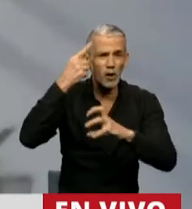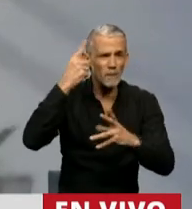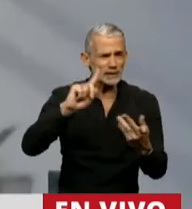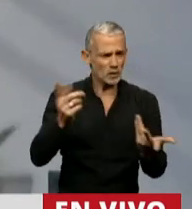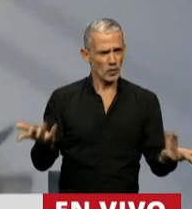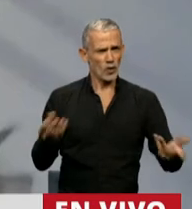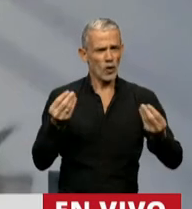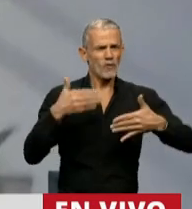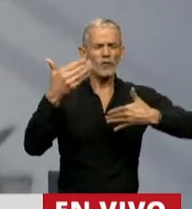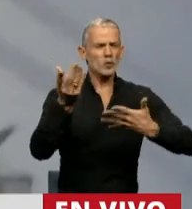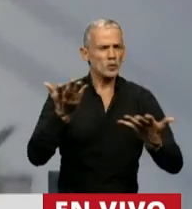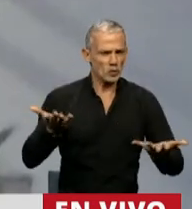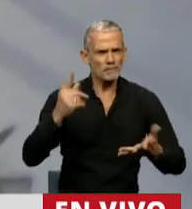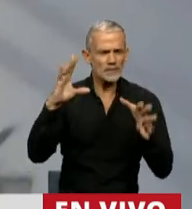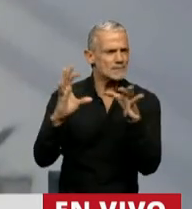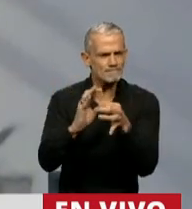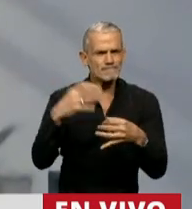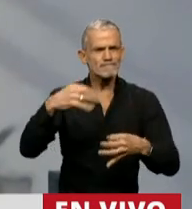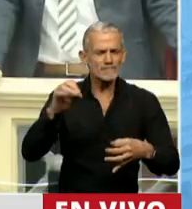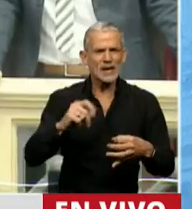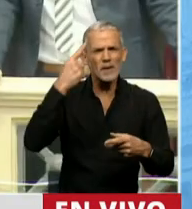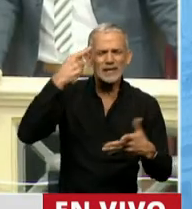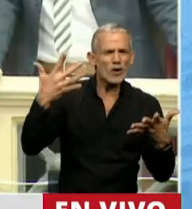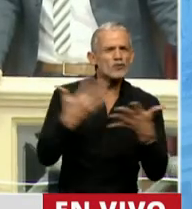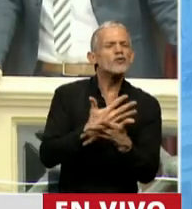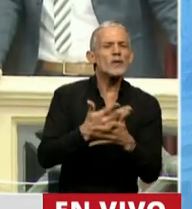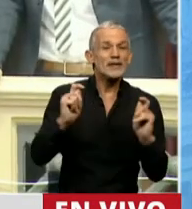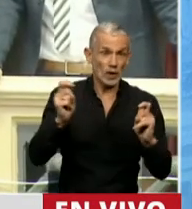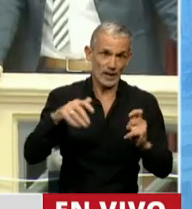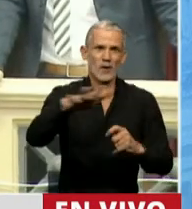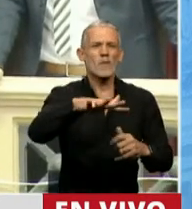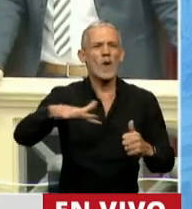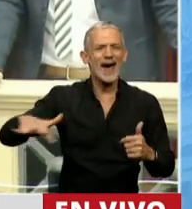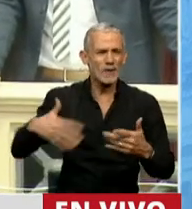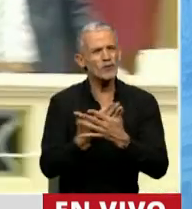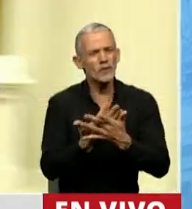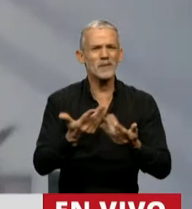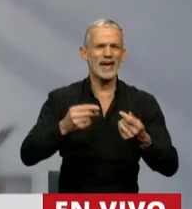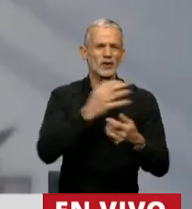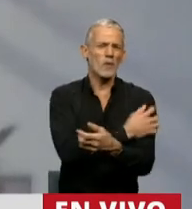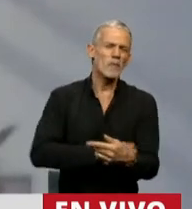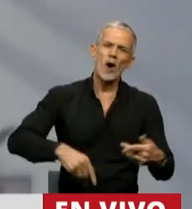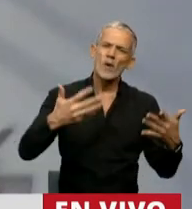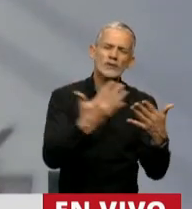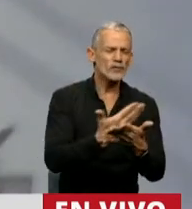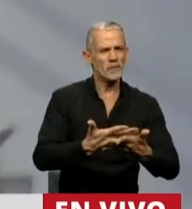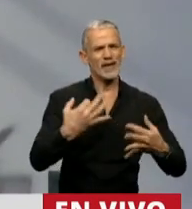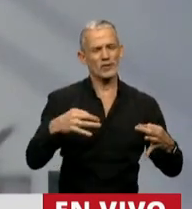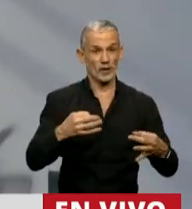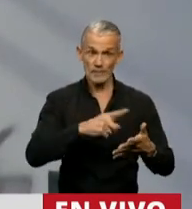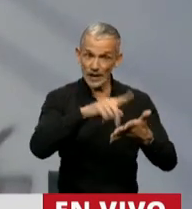centralmente pensando también en el sufrimiento, en el sufrimiento de los pueblos, en el sufrimiento de los más pobres. Este